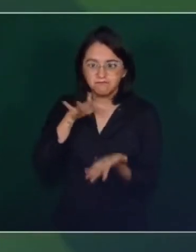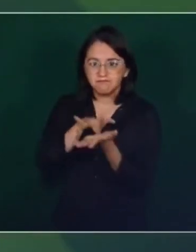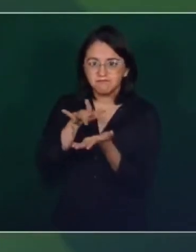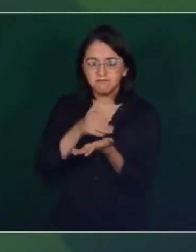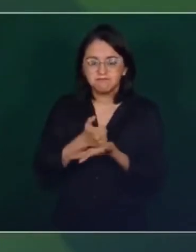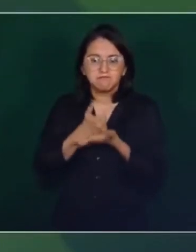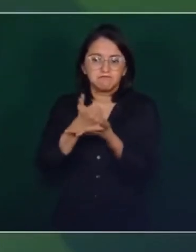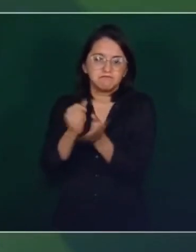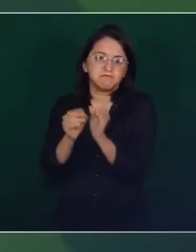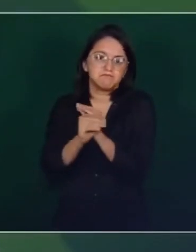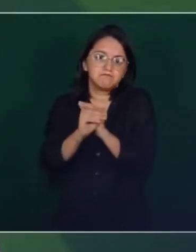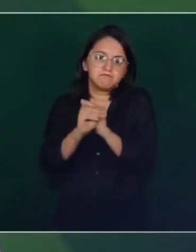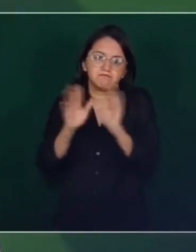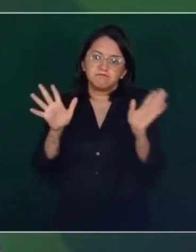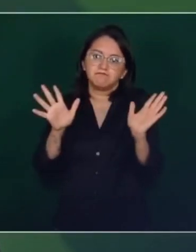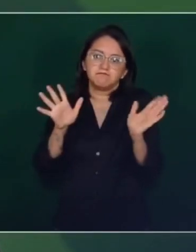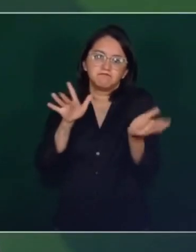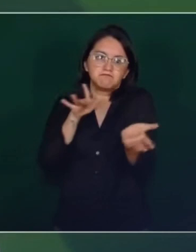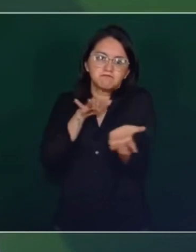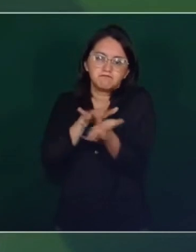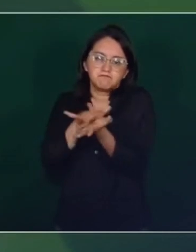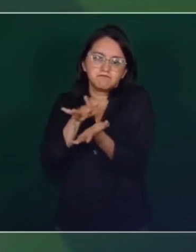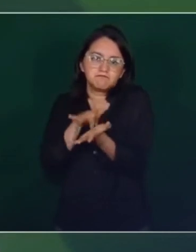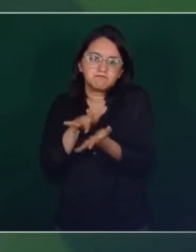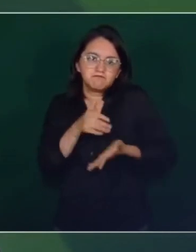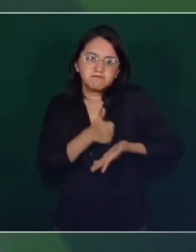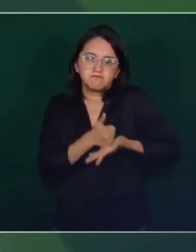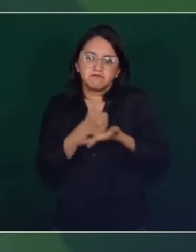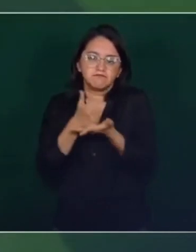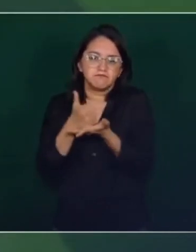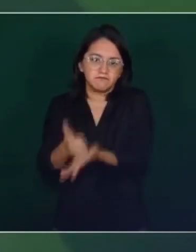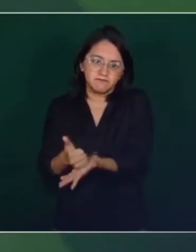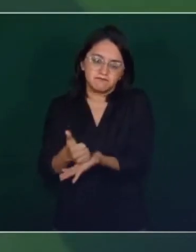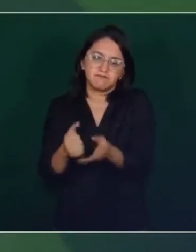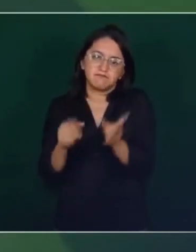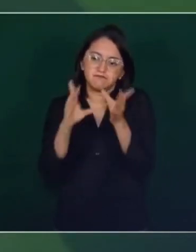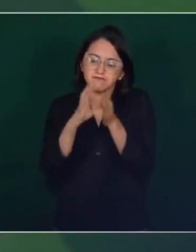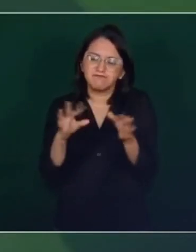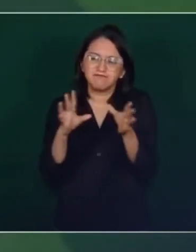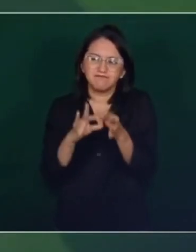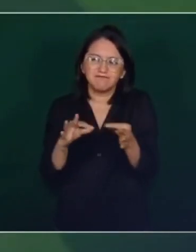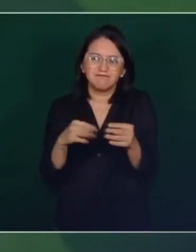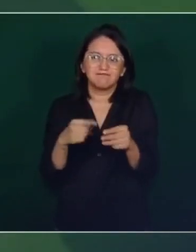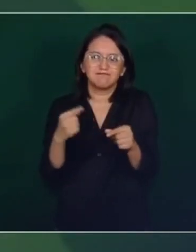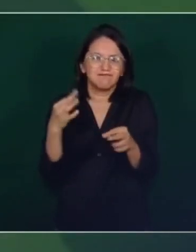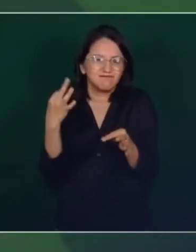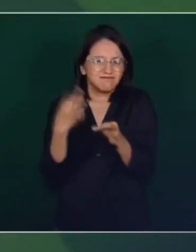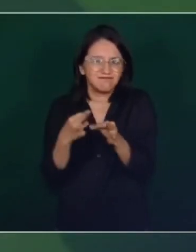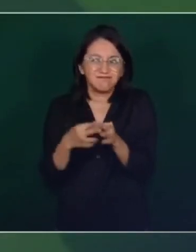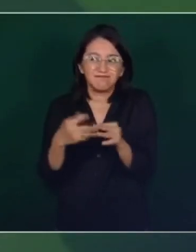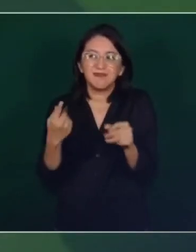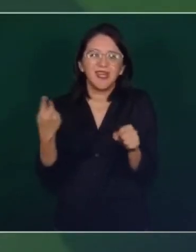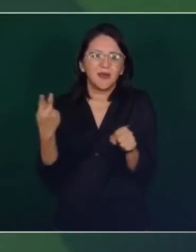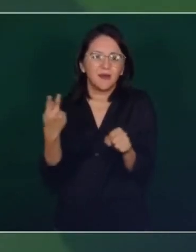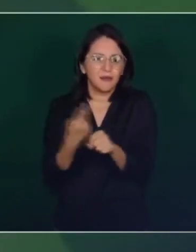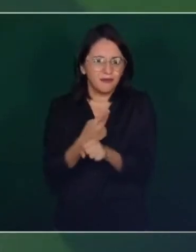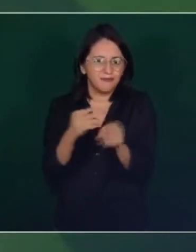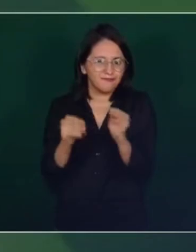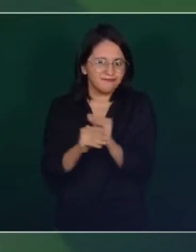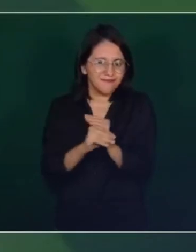para que se aclare lo sucedido, ayudar en la investigación.